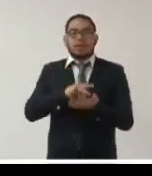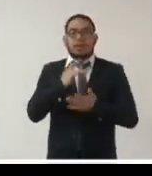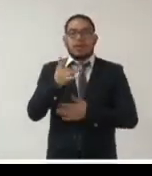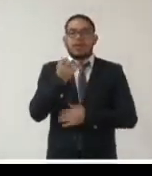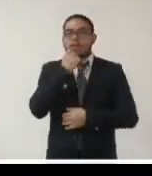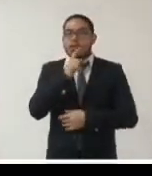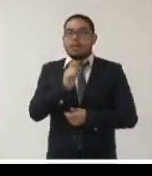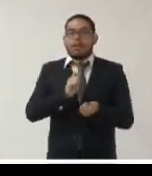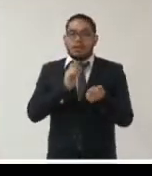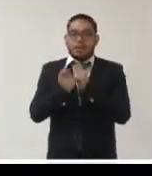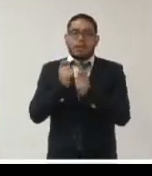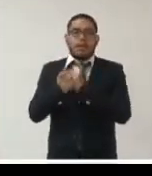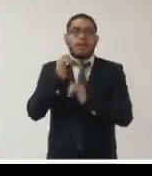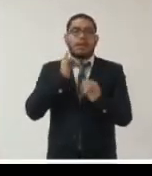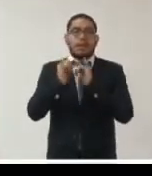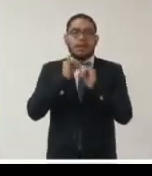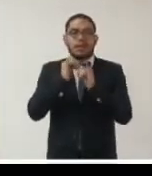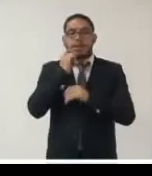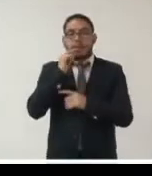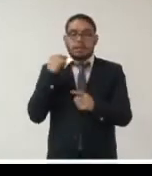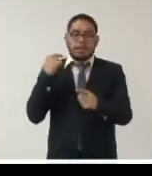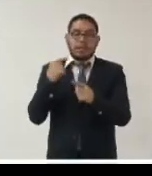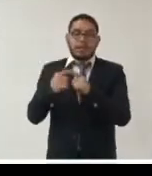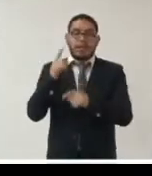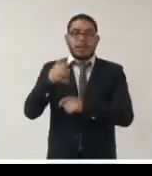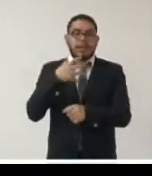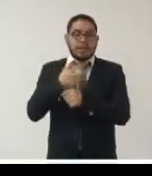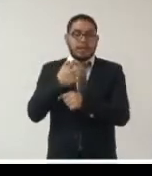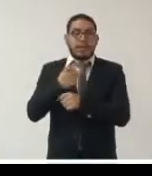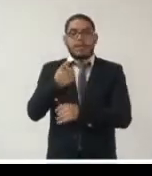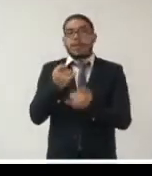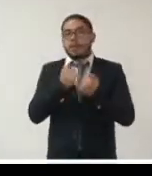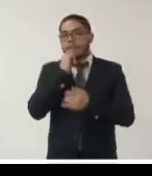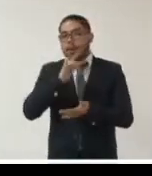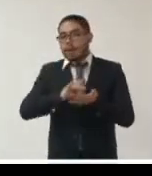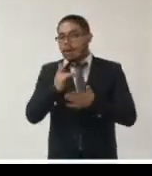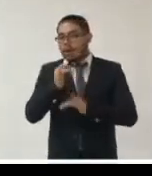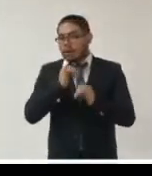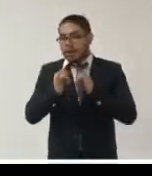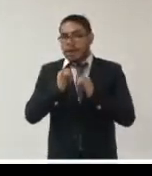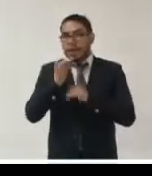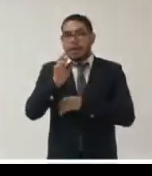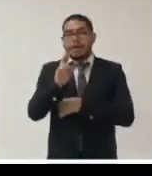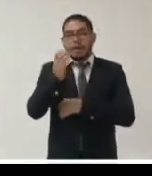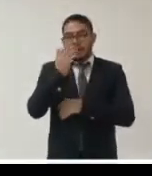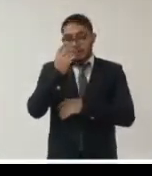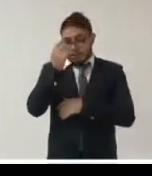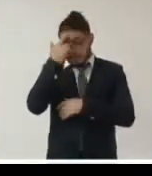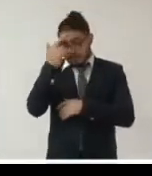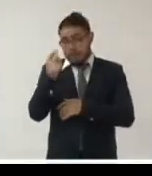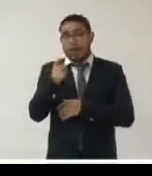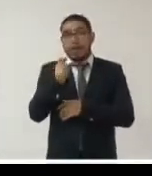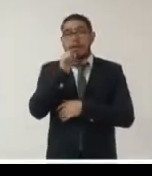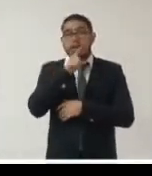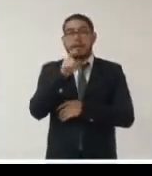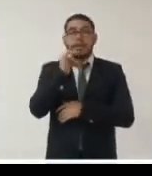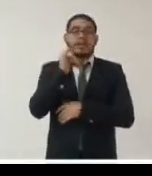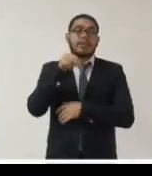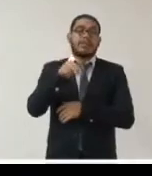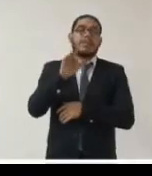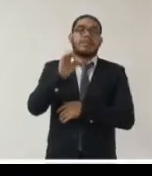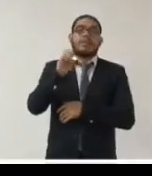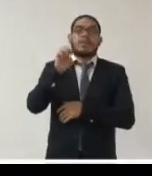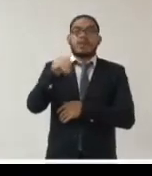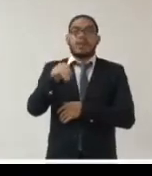traductores de lengua de señas que durante todo el quinto foro nos han apoyado recordando que para el infoem para todos